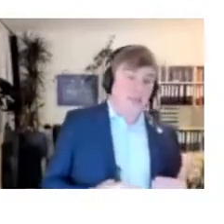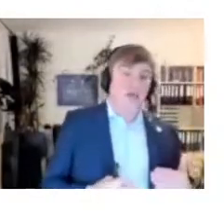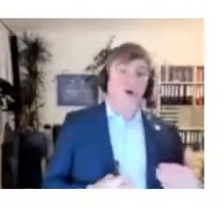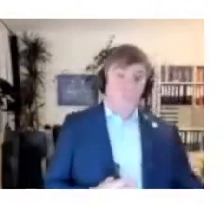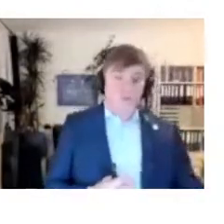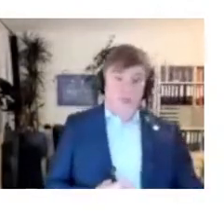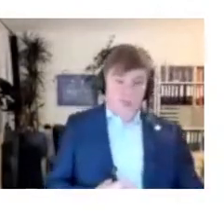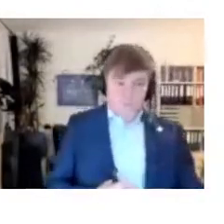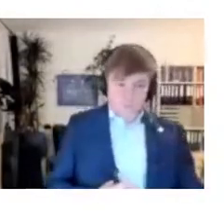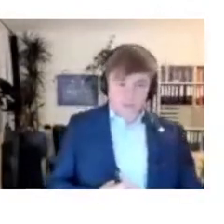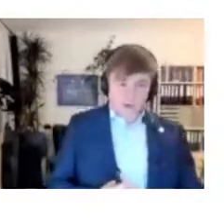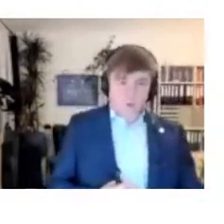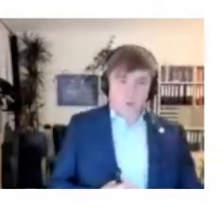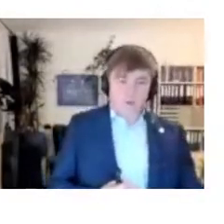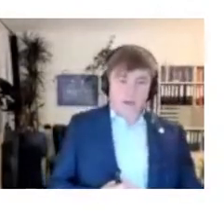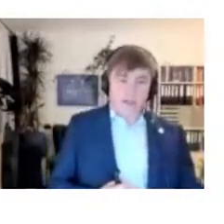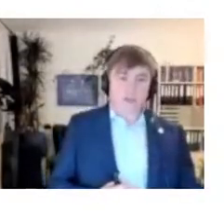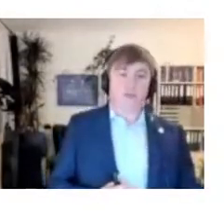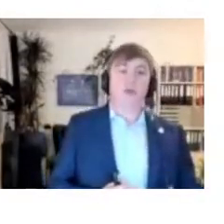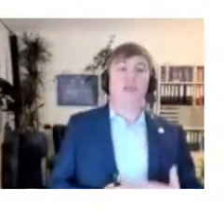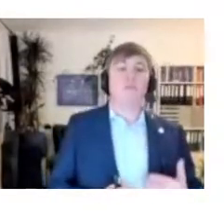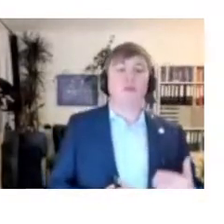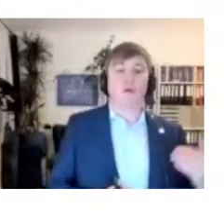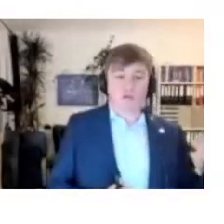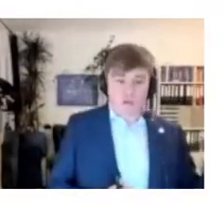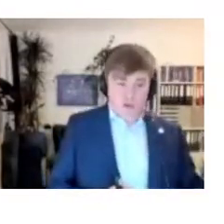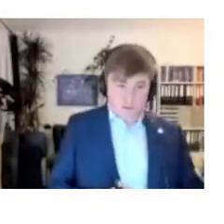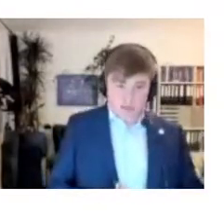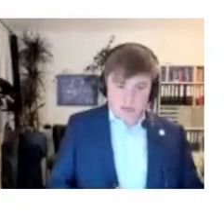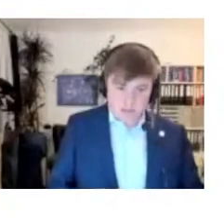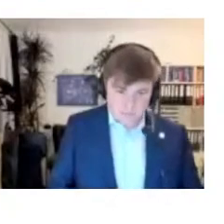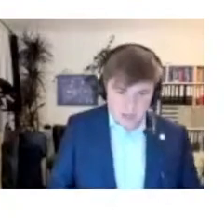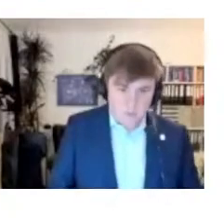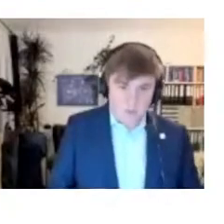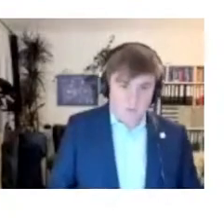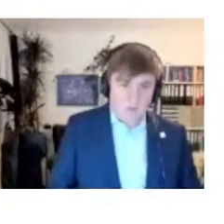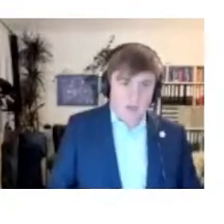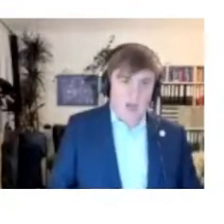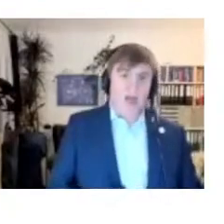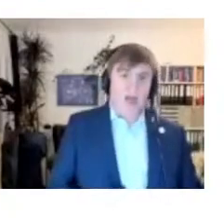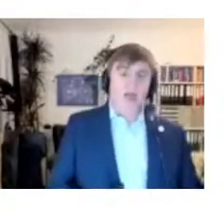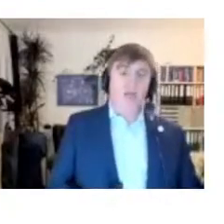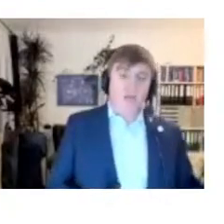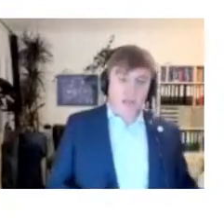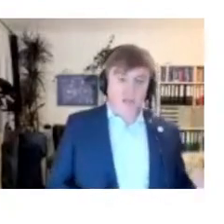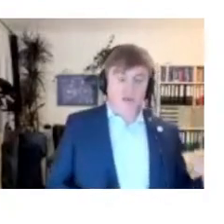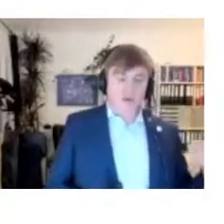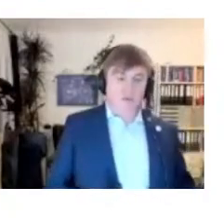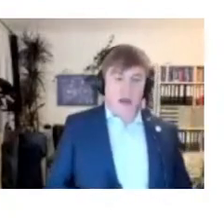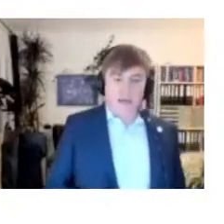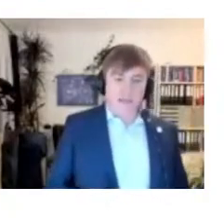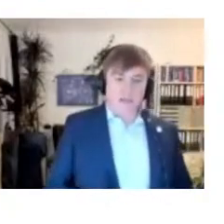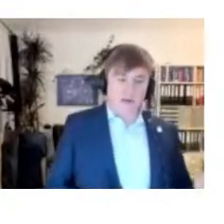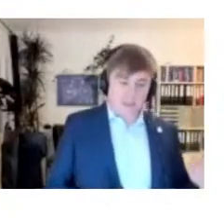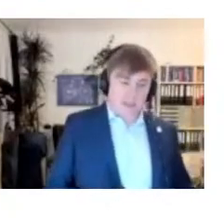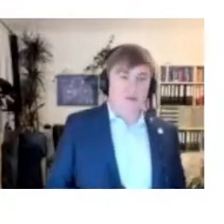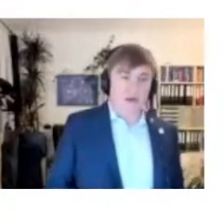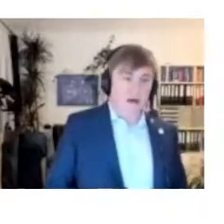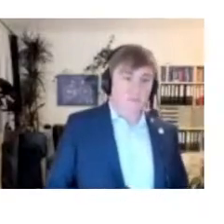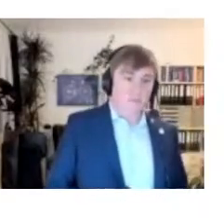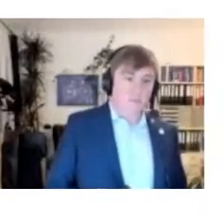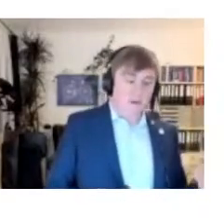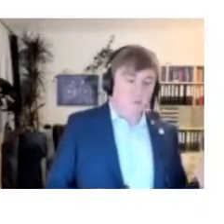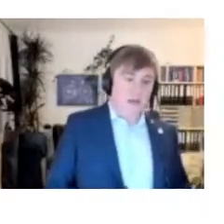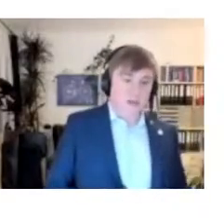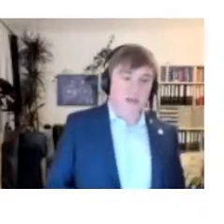coerperar con el telecom operador para mantener su servicio identifiable. You need to provide criteria